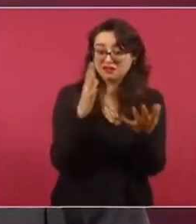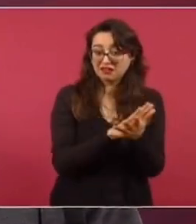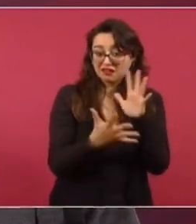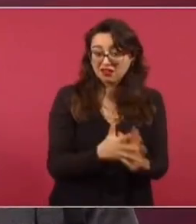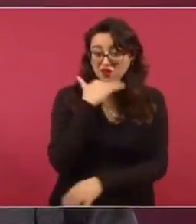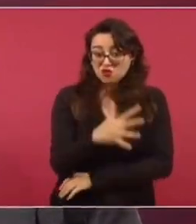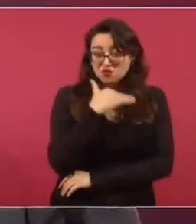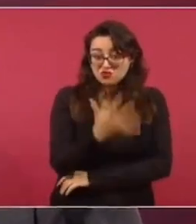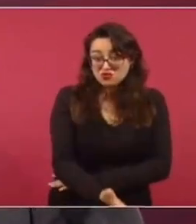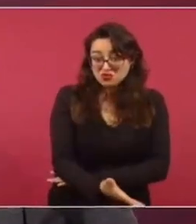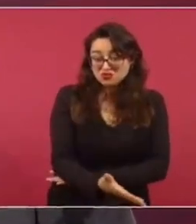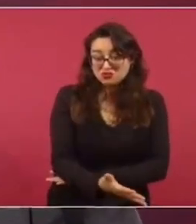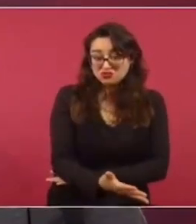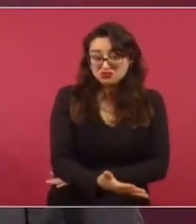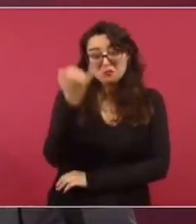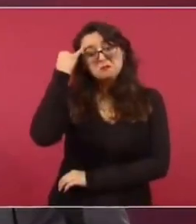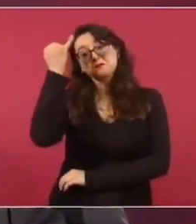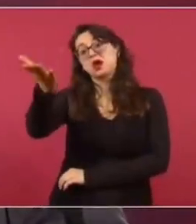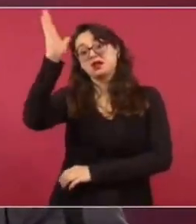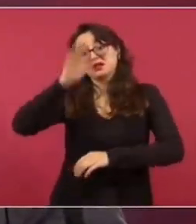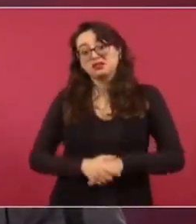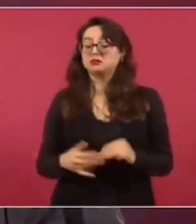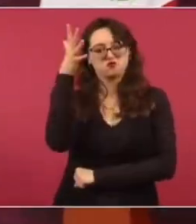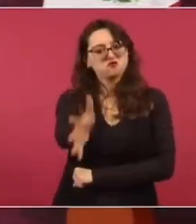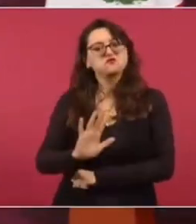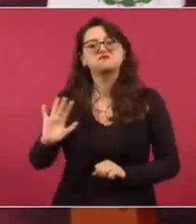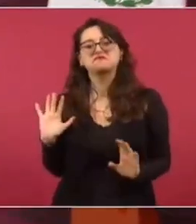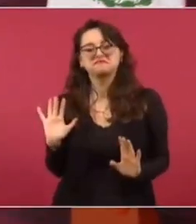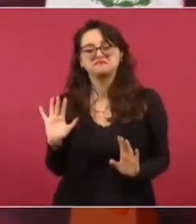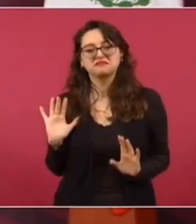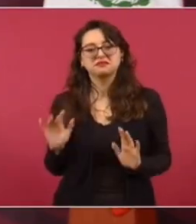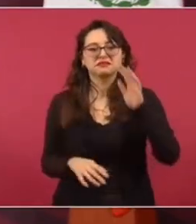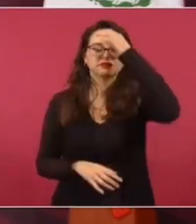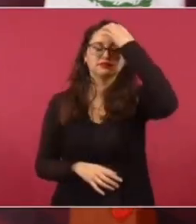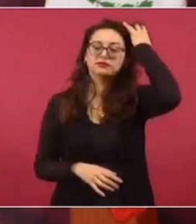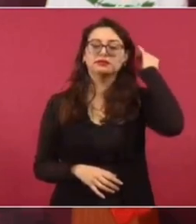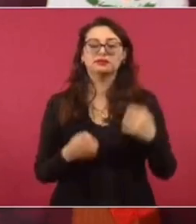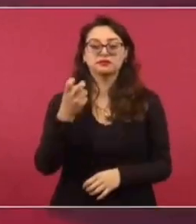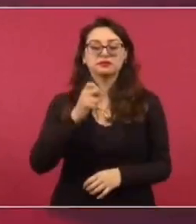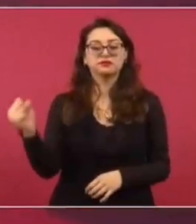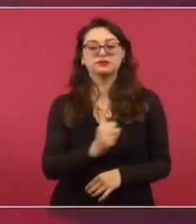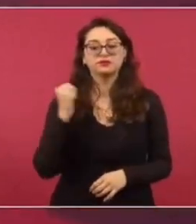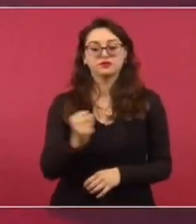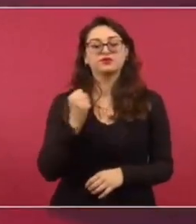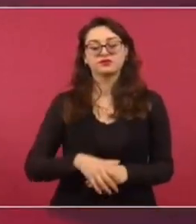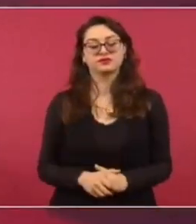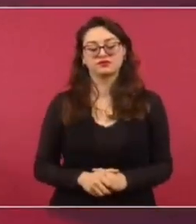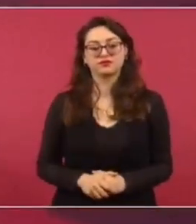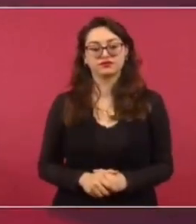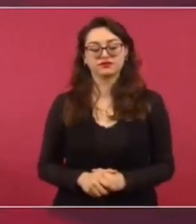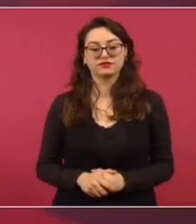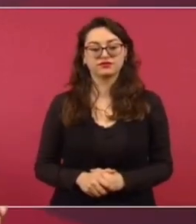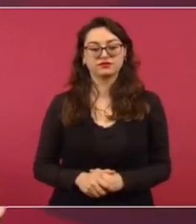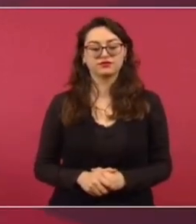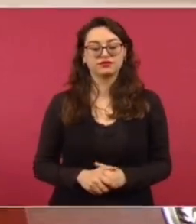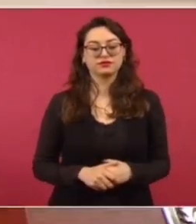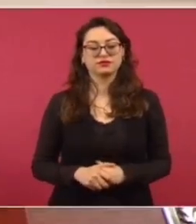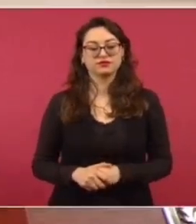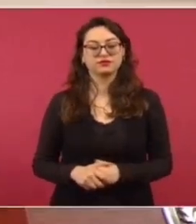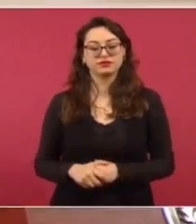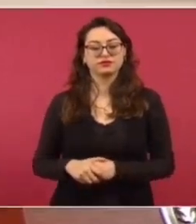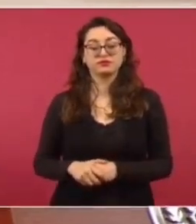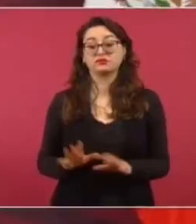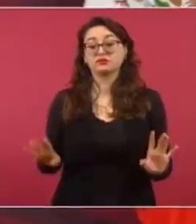Pues, como terminó la Policía Federal. Porque, este, utilizan como excusa